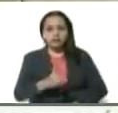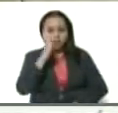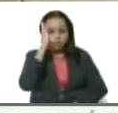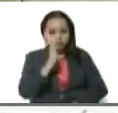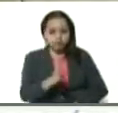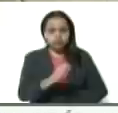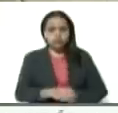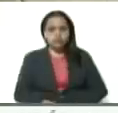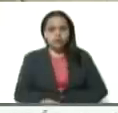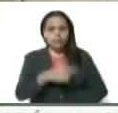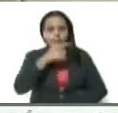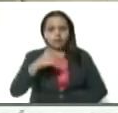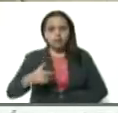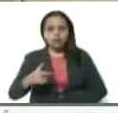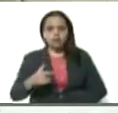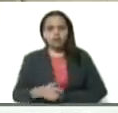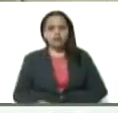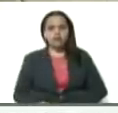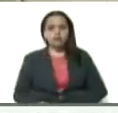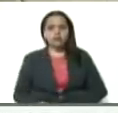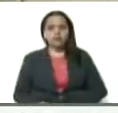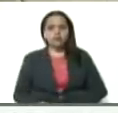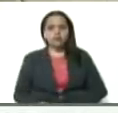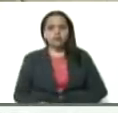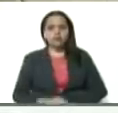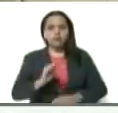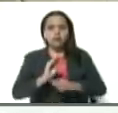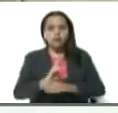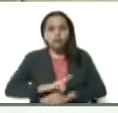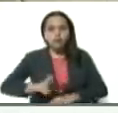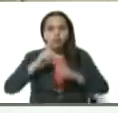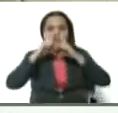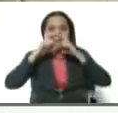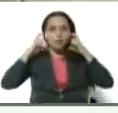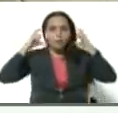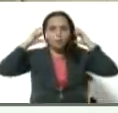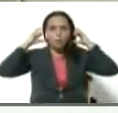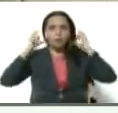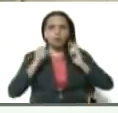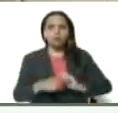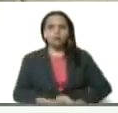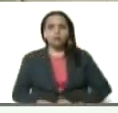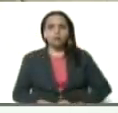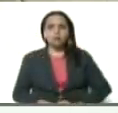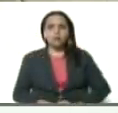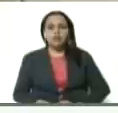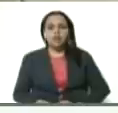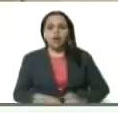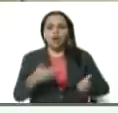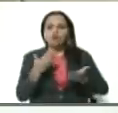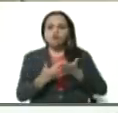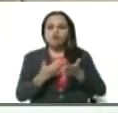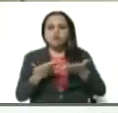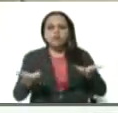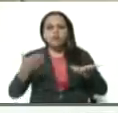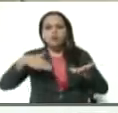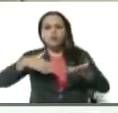lleve su tapabocas. Para que justifique para donde va.